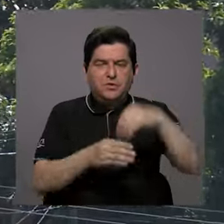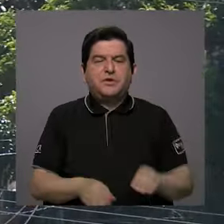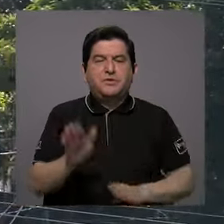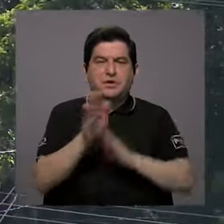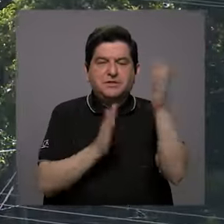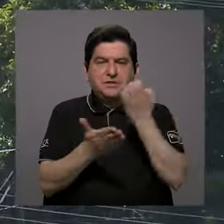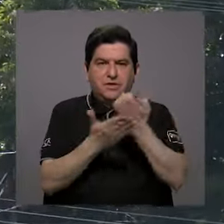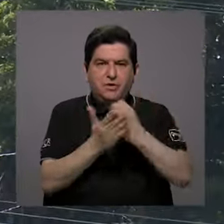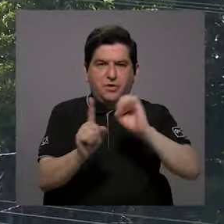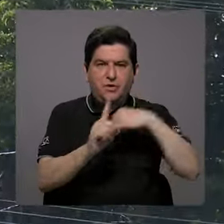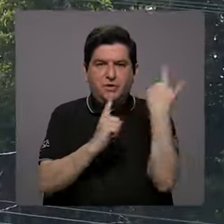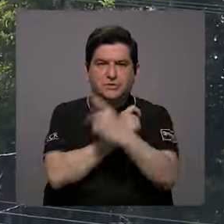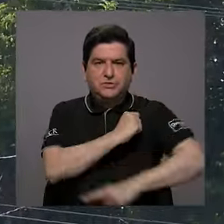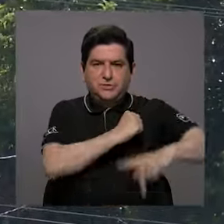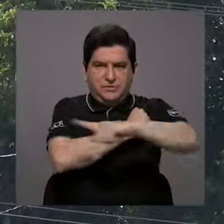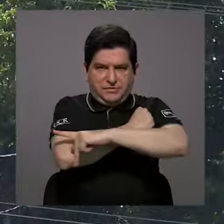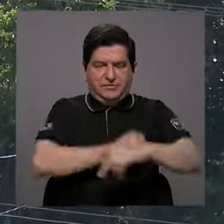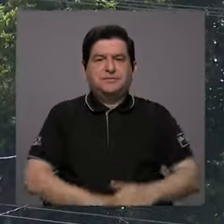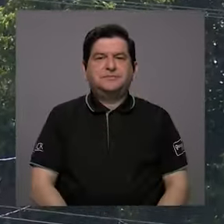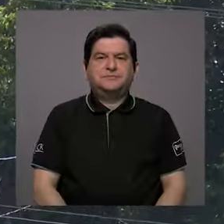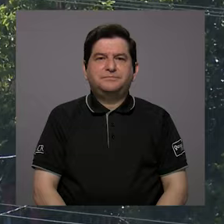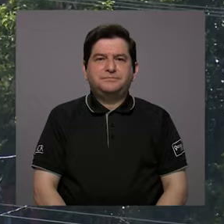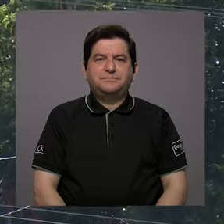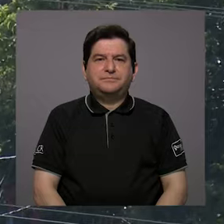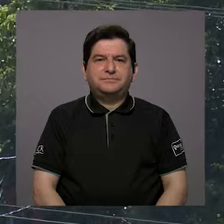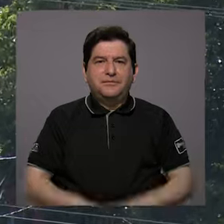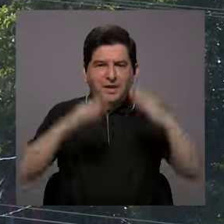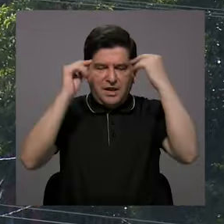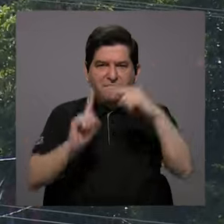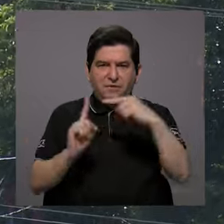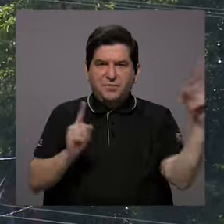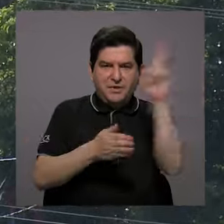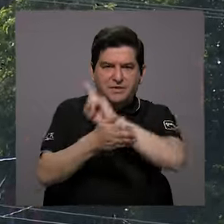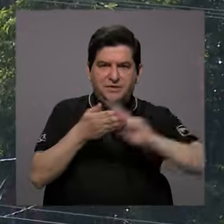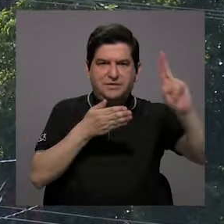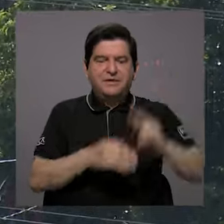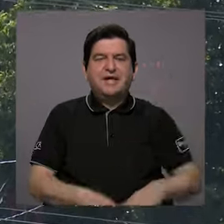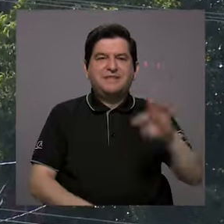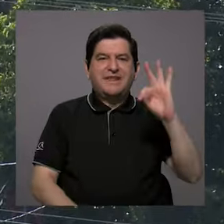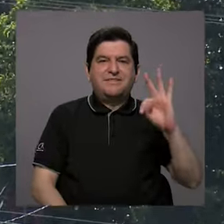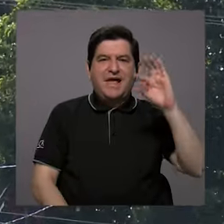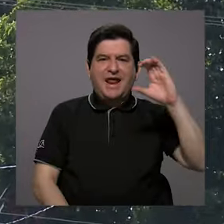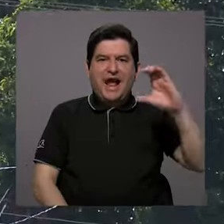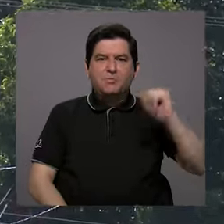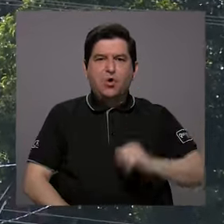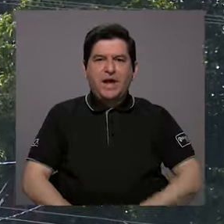económico y social del país. Reportó para Desde la U, Tatiana Carmona.